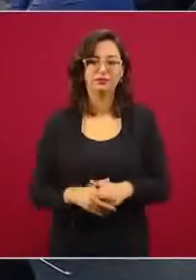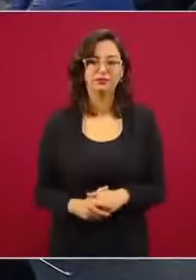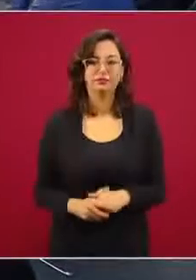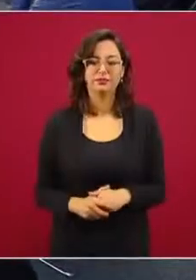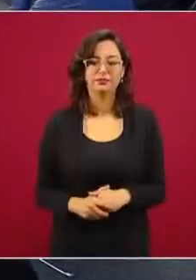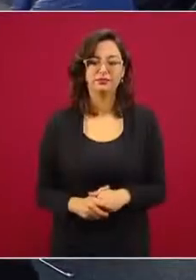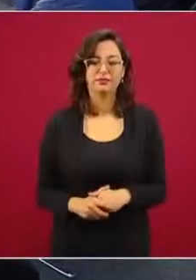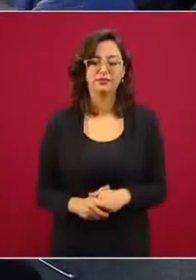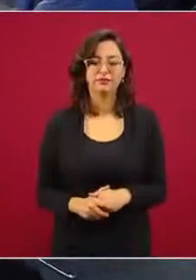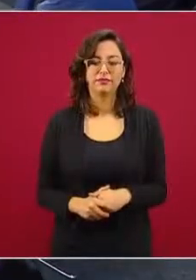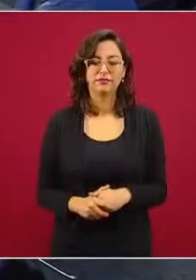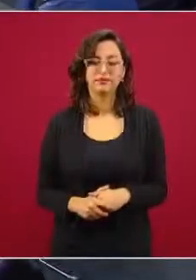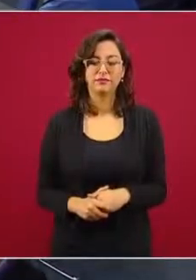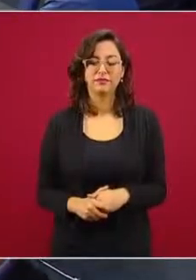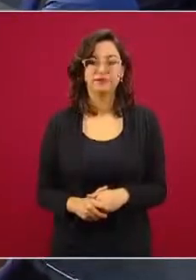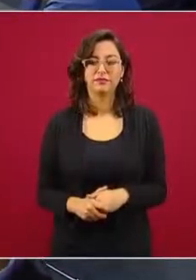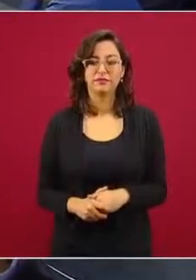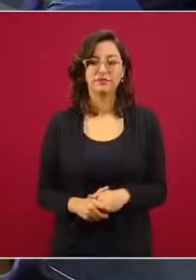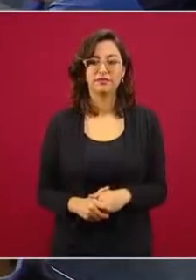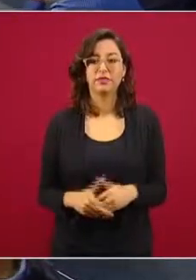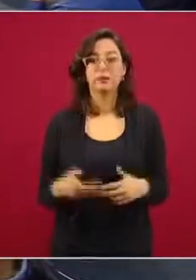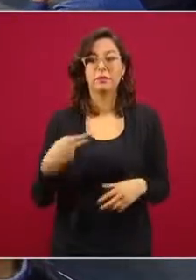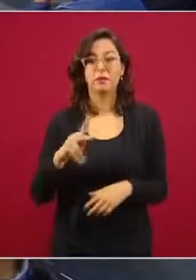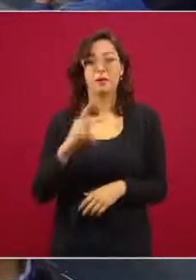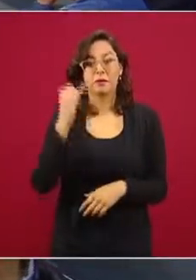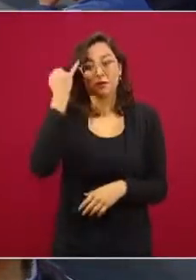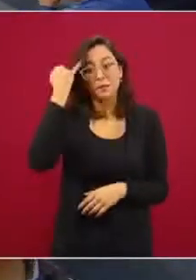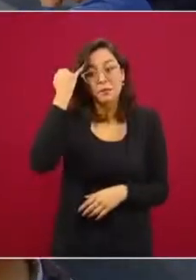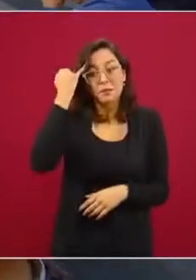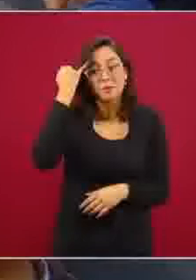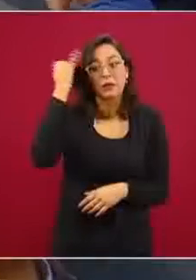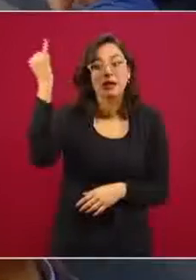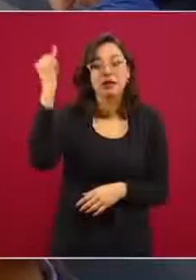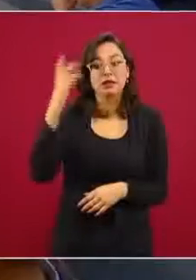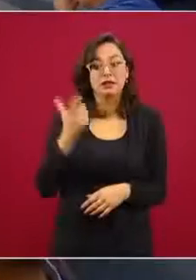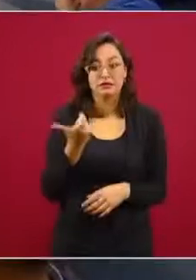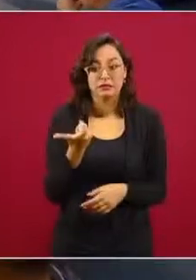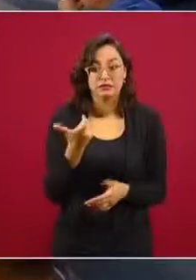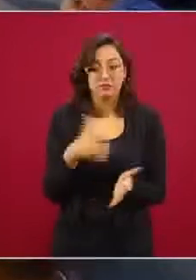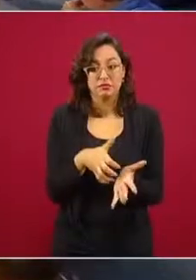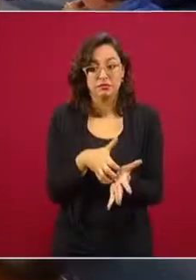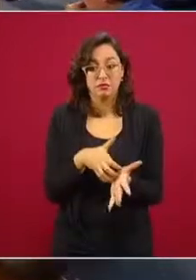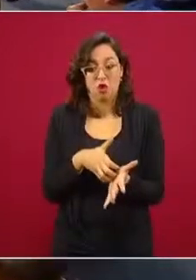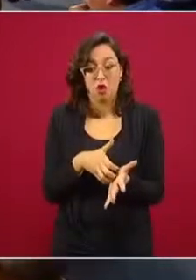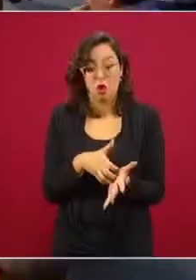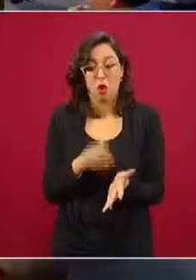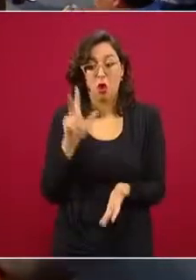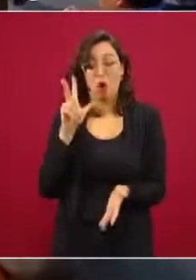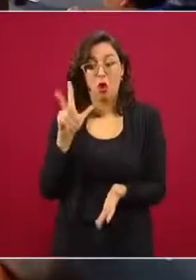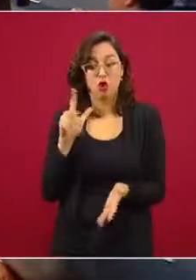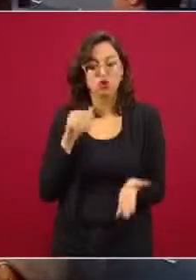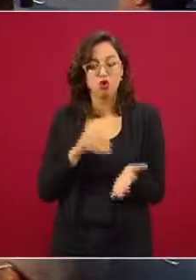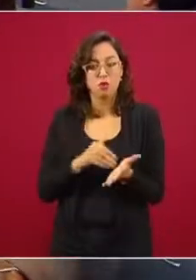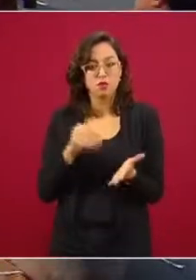Pero imagínense, si nos ahorramos ocho mil millones,